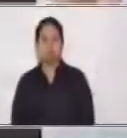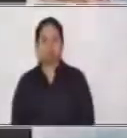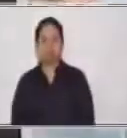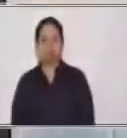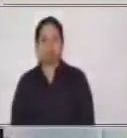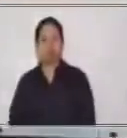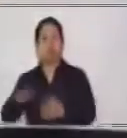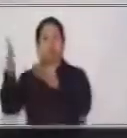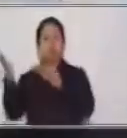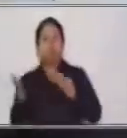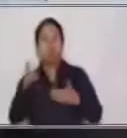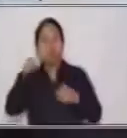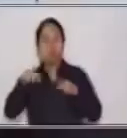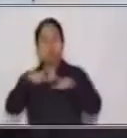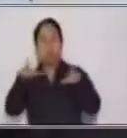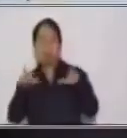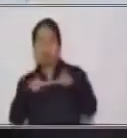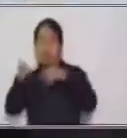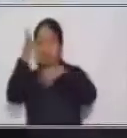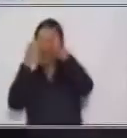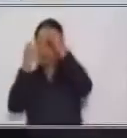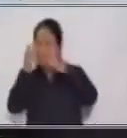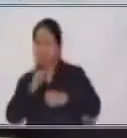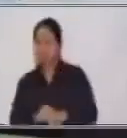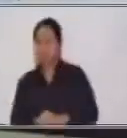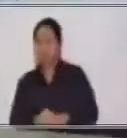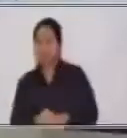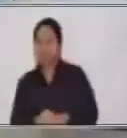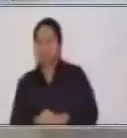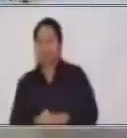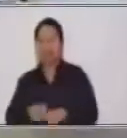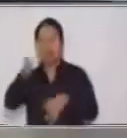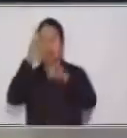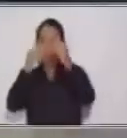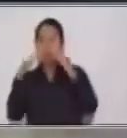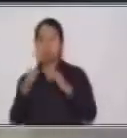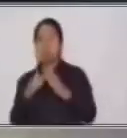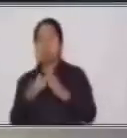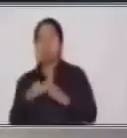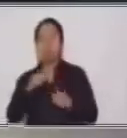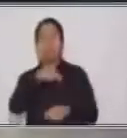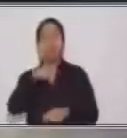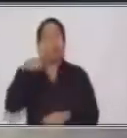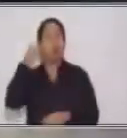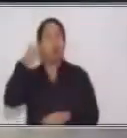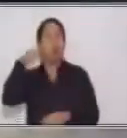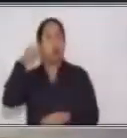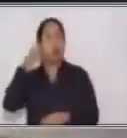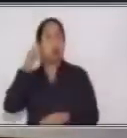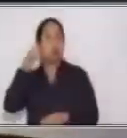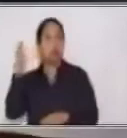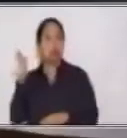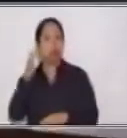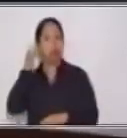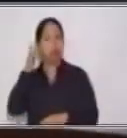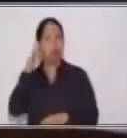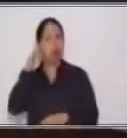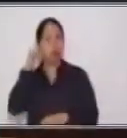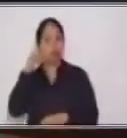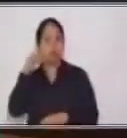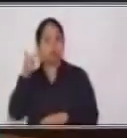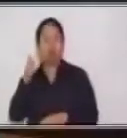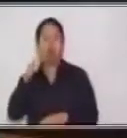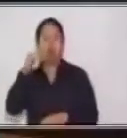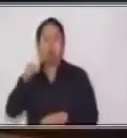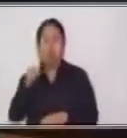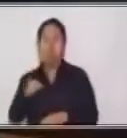Bienvenido a este espacio educativo Aprendo en Casa. Soy Ángel García y en esta oportunidad continuaremos con el tema del